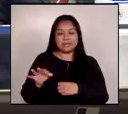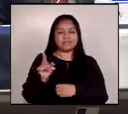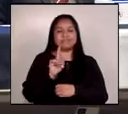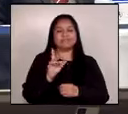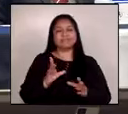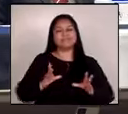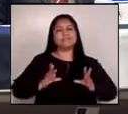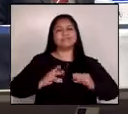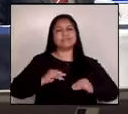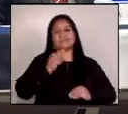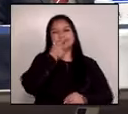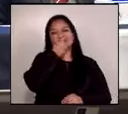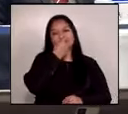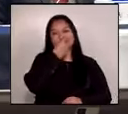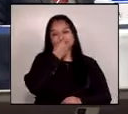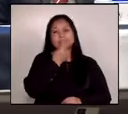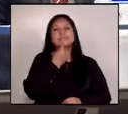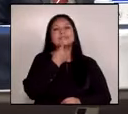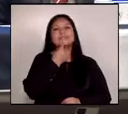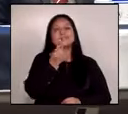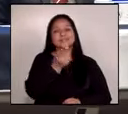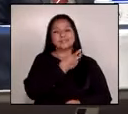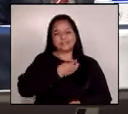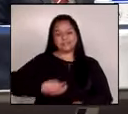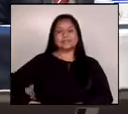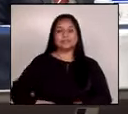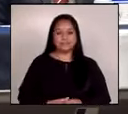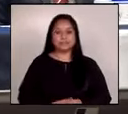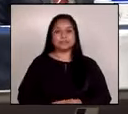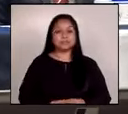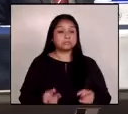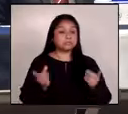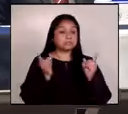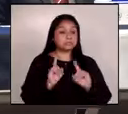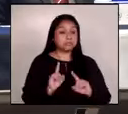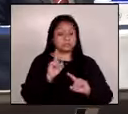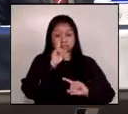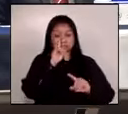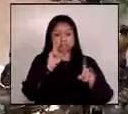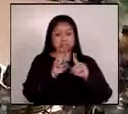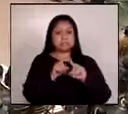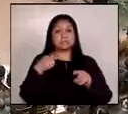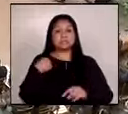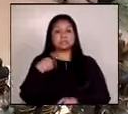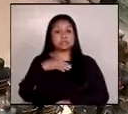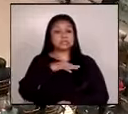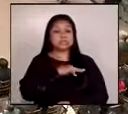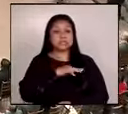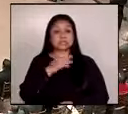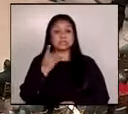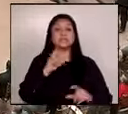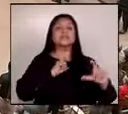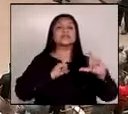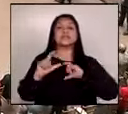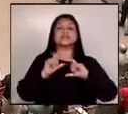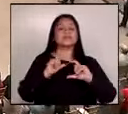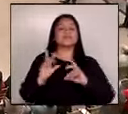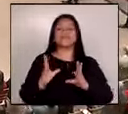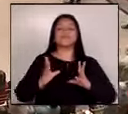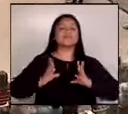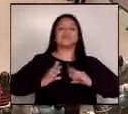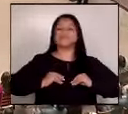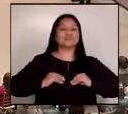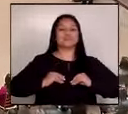corrupción como lo dijo el presidente pero tampoco el ministerio de comunicaciones tolera la